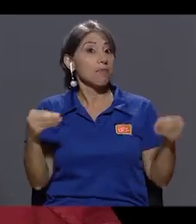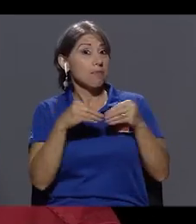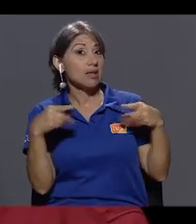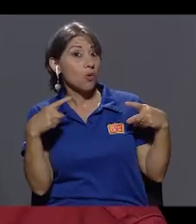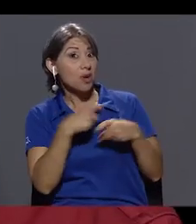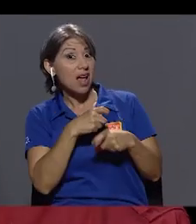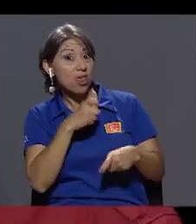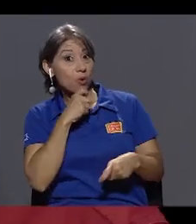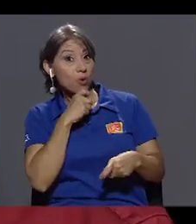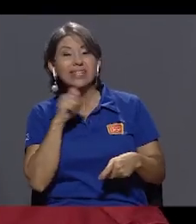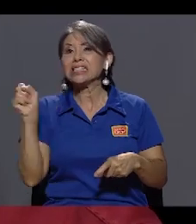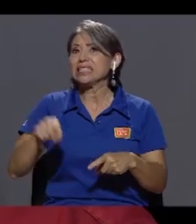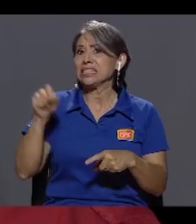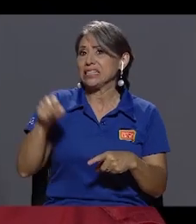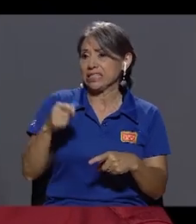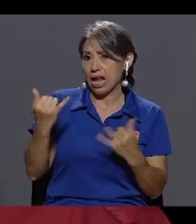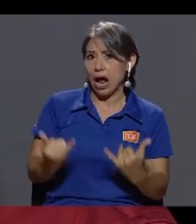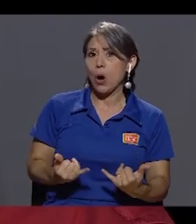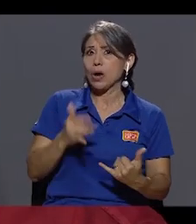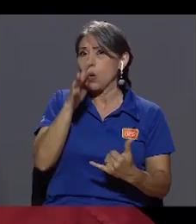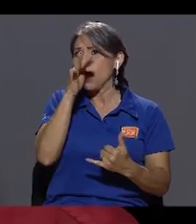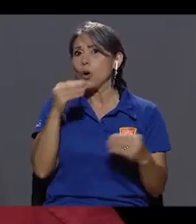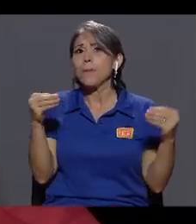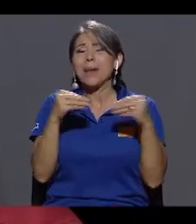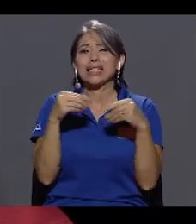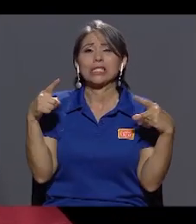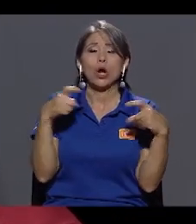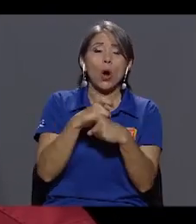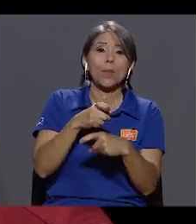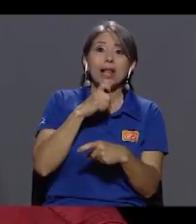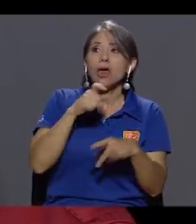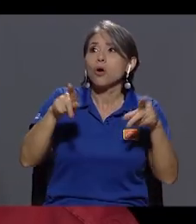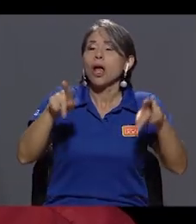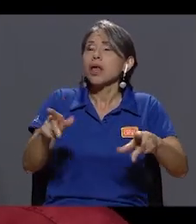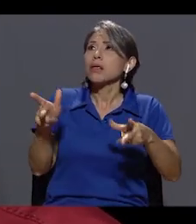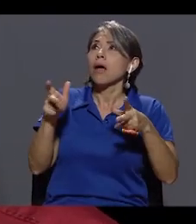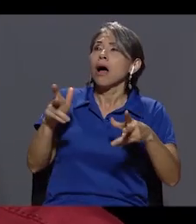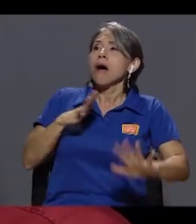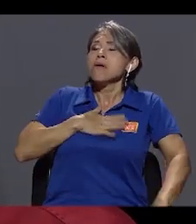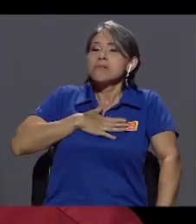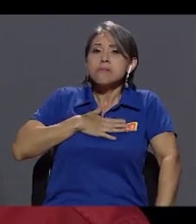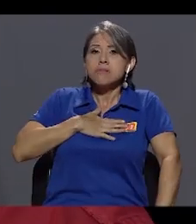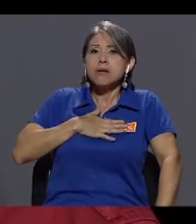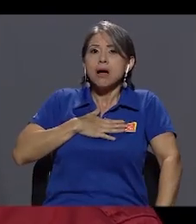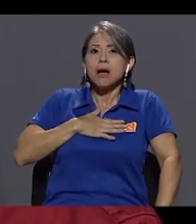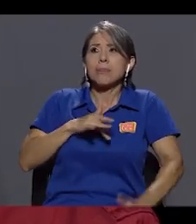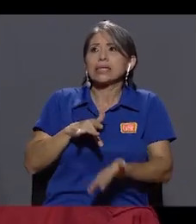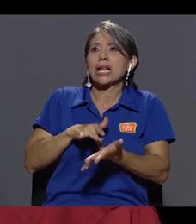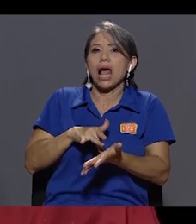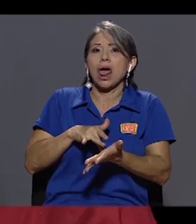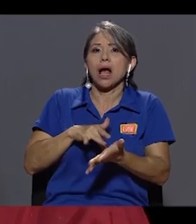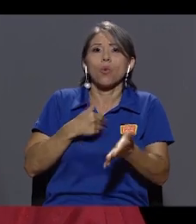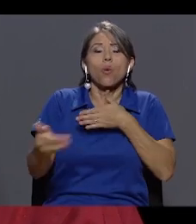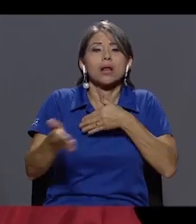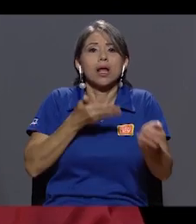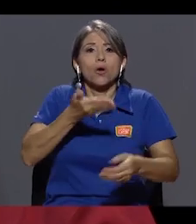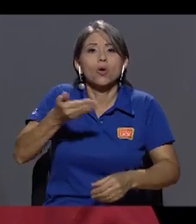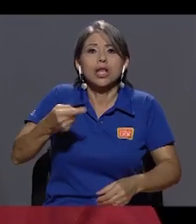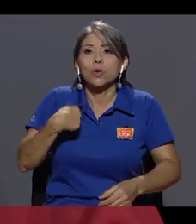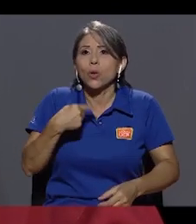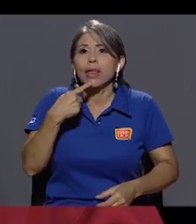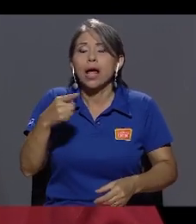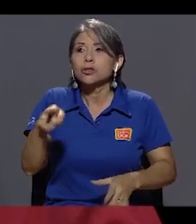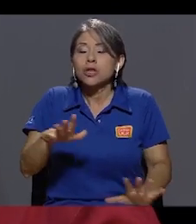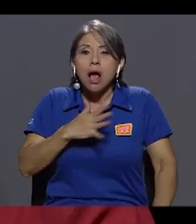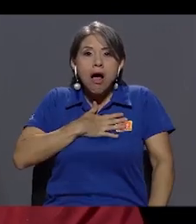sí. Hacer un humor es muy difícil, es más complicado. La gente es más sensible, más delicada. Y entonces, por cualquier cosita, se te